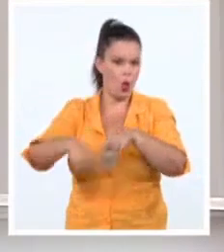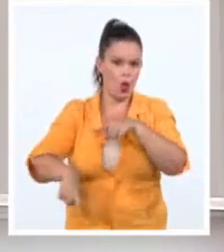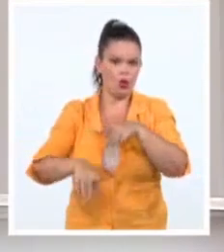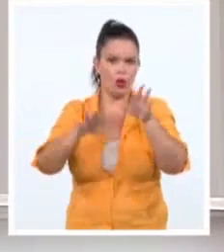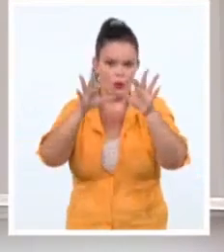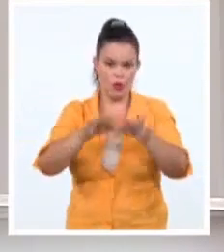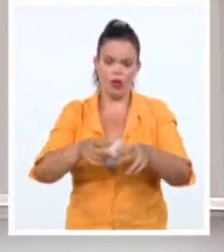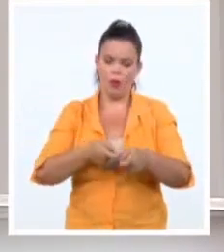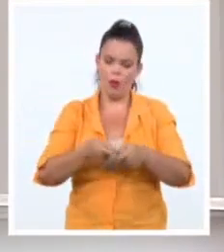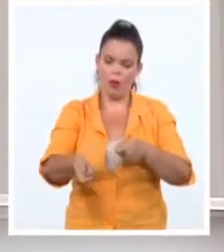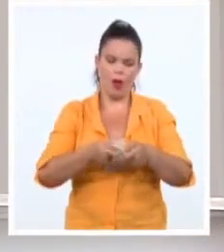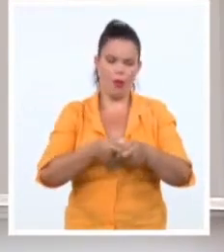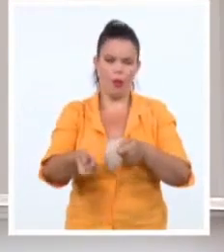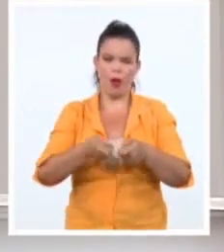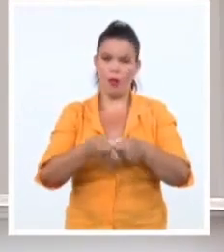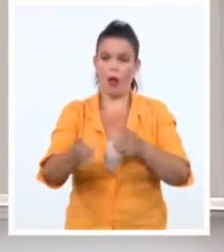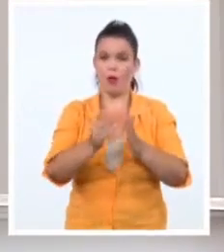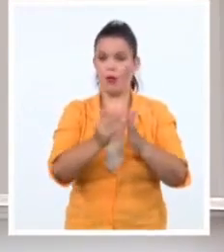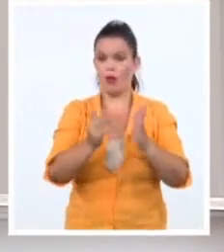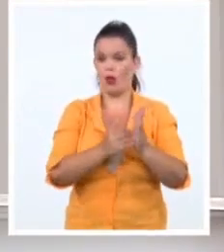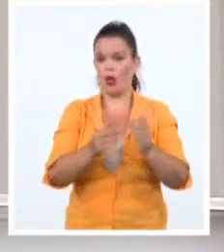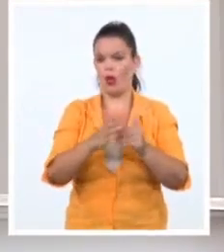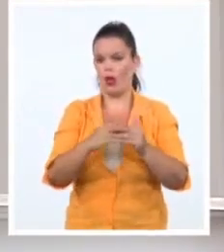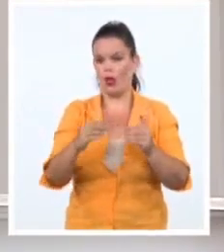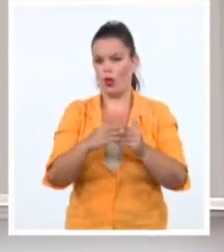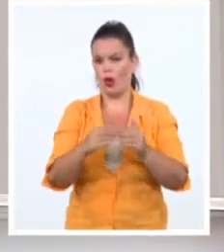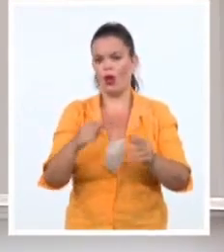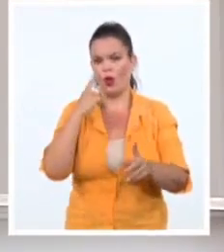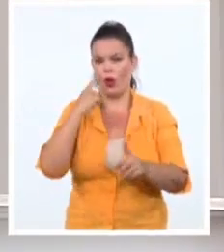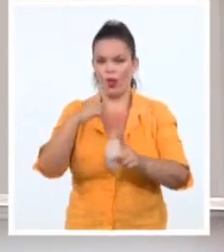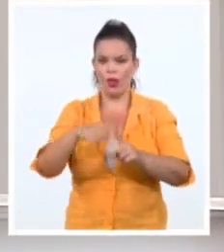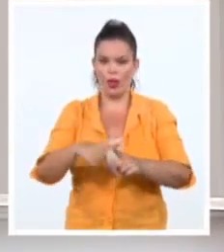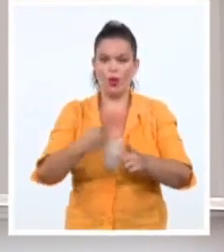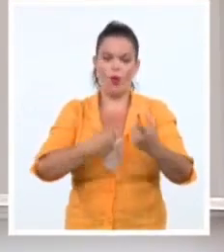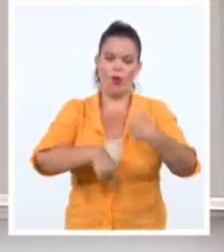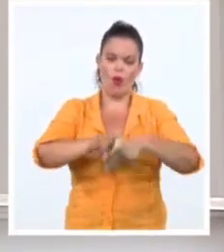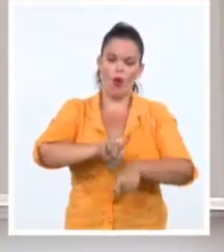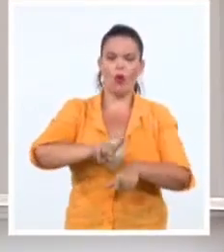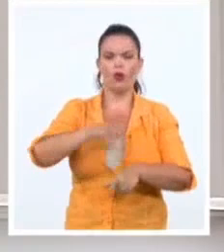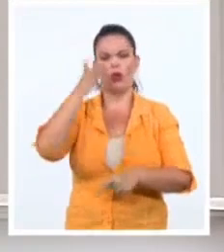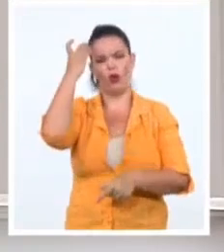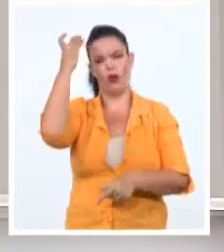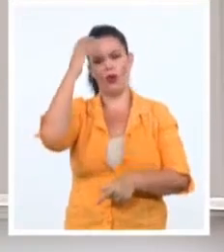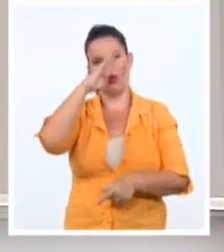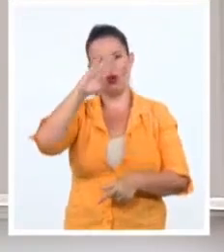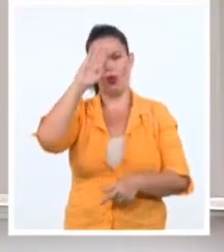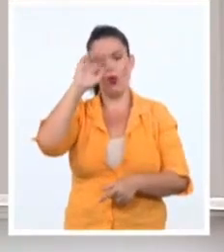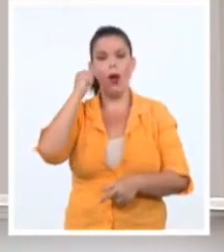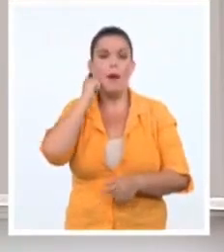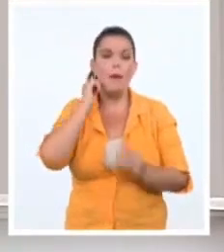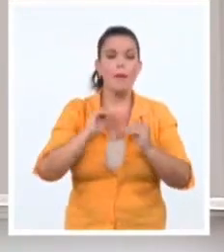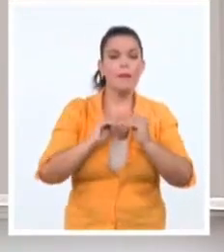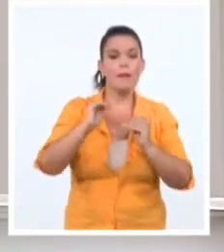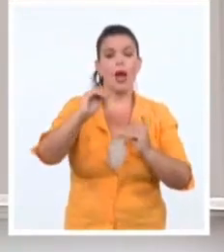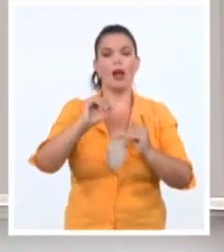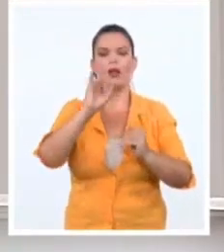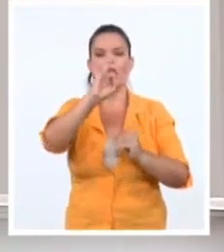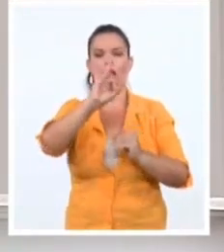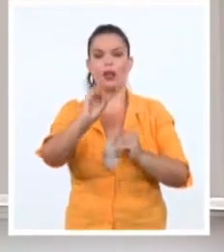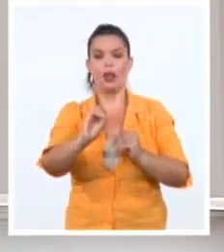dólares. Pero si vamos a sacar cuentas, son más de 70 millones